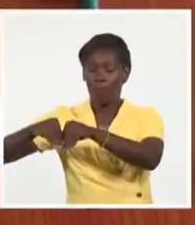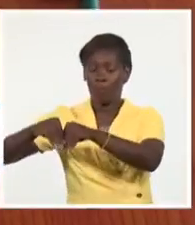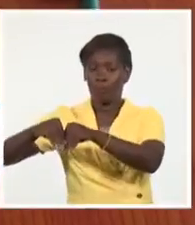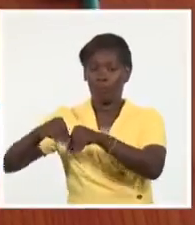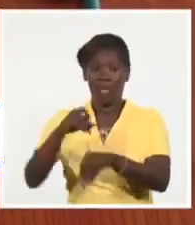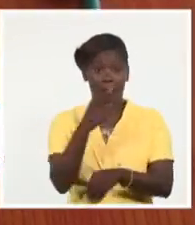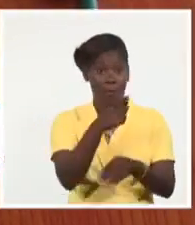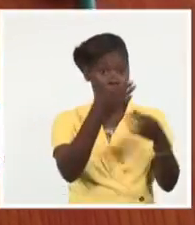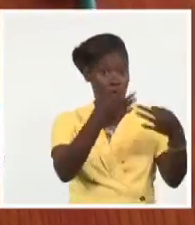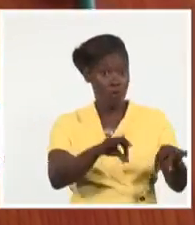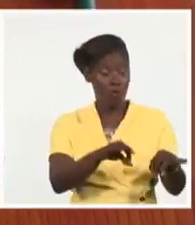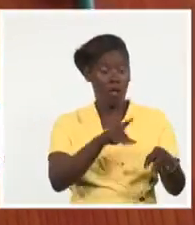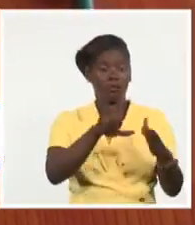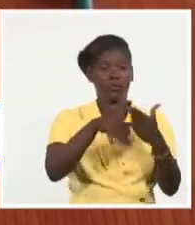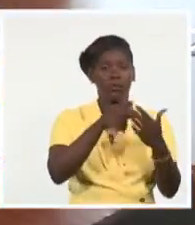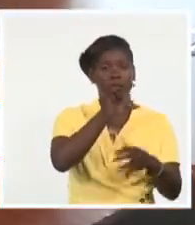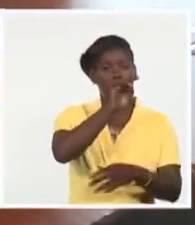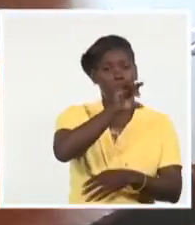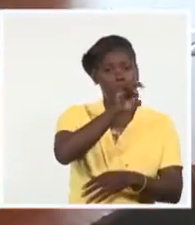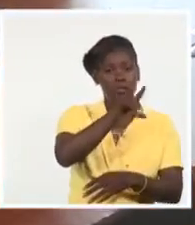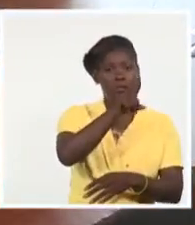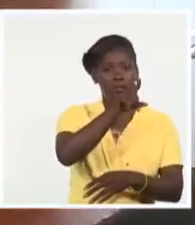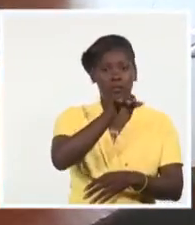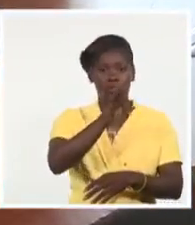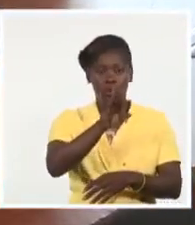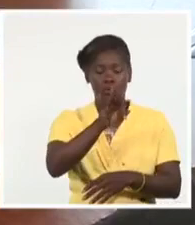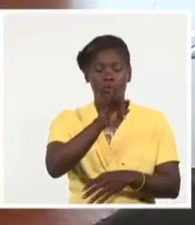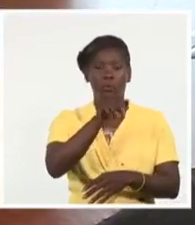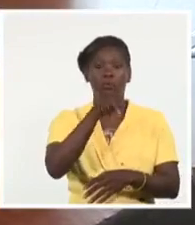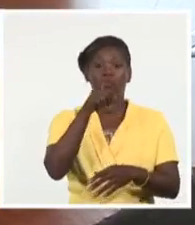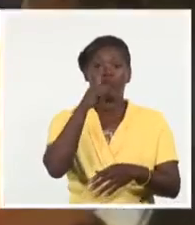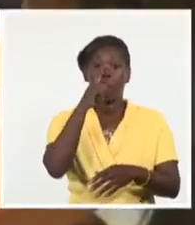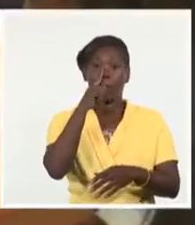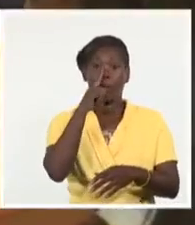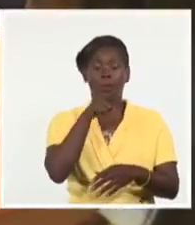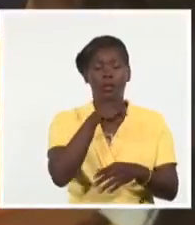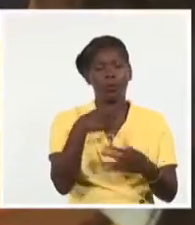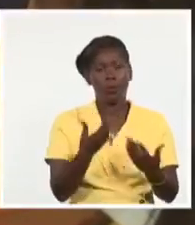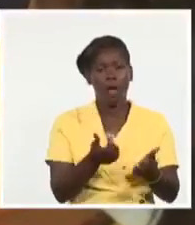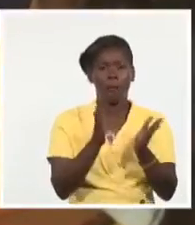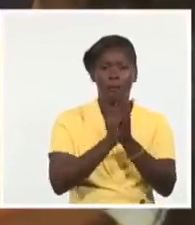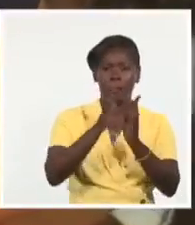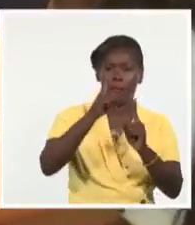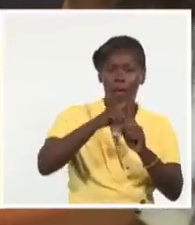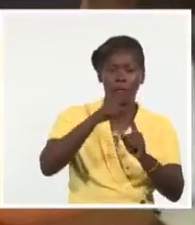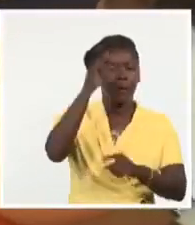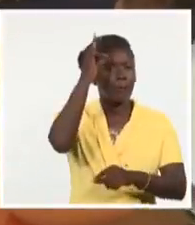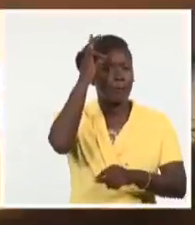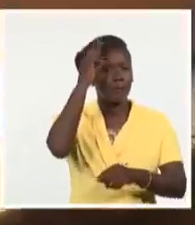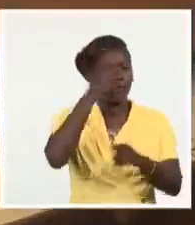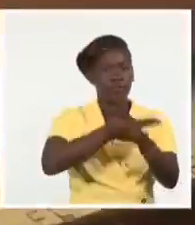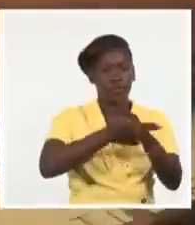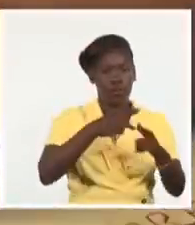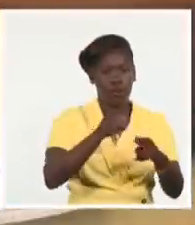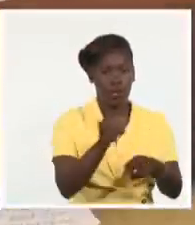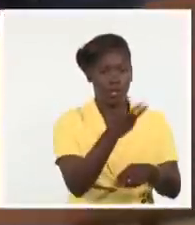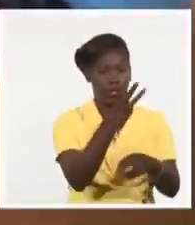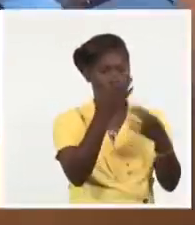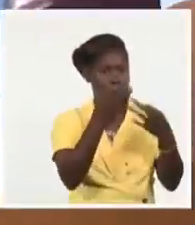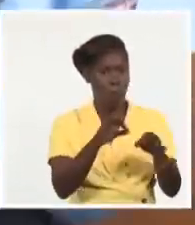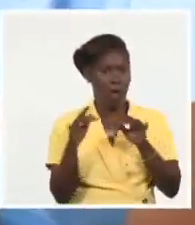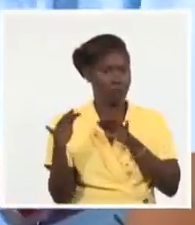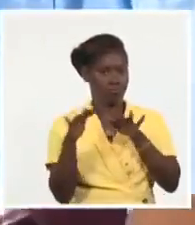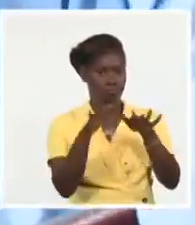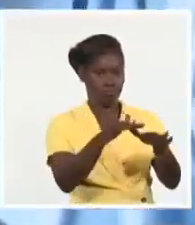realizará los días 15, 18 y 22 de noviembre para Matemática, Español e Historia de Cuba, respectivamente, y la